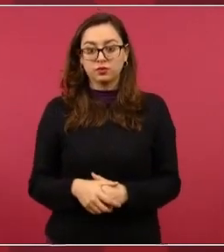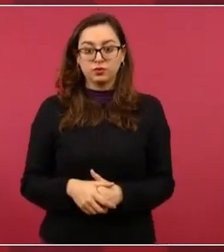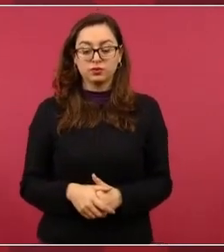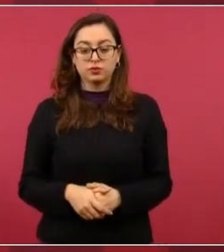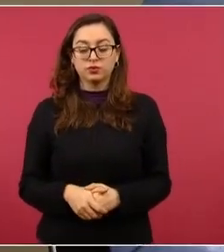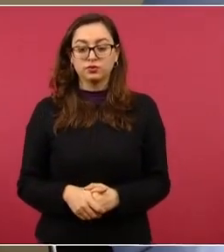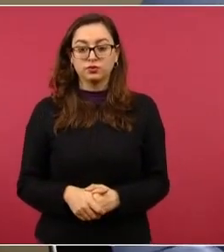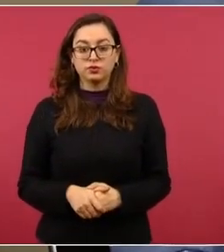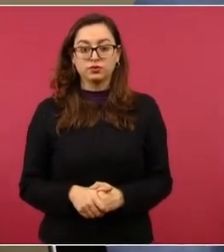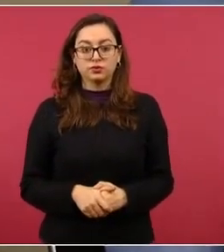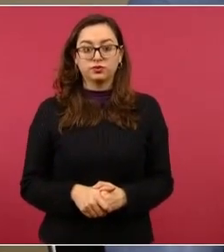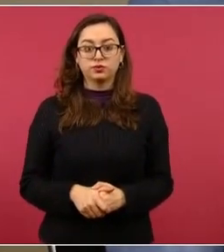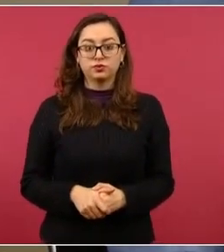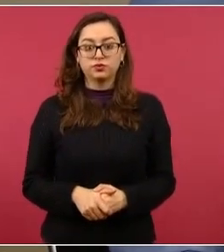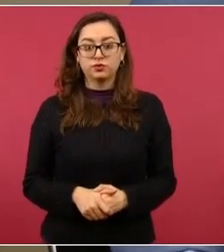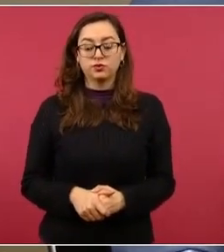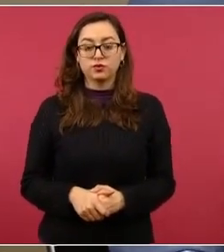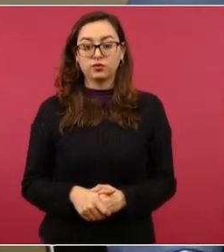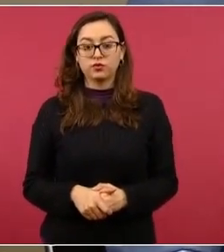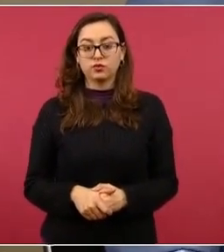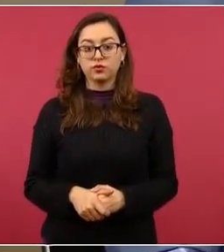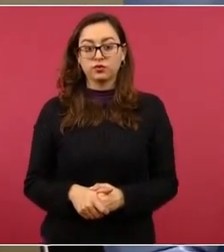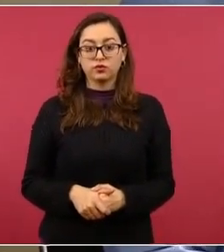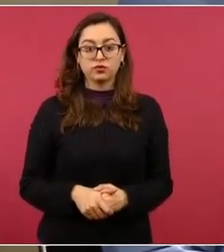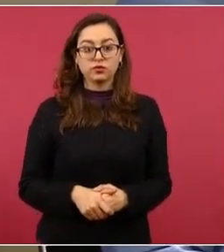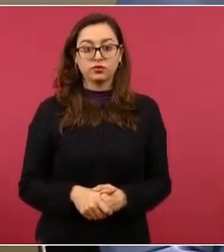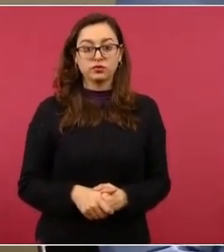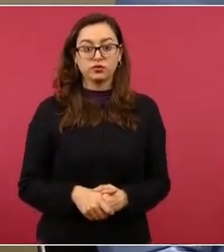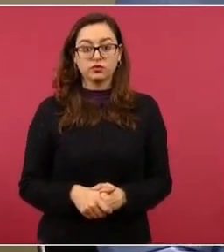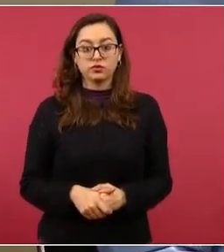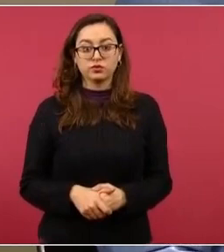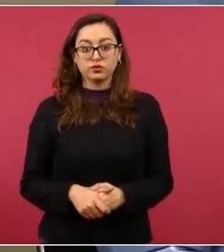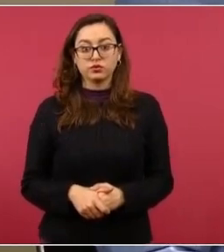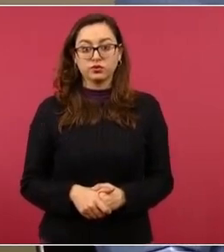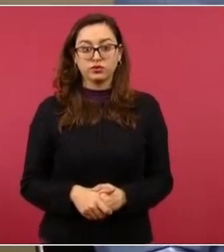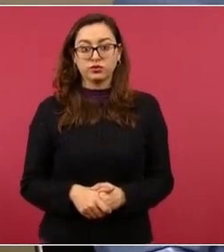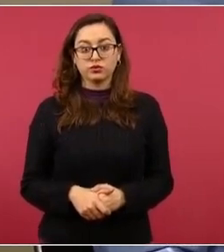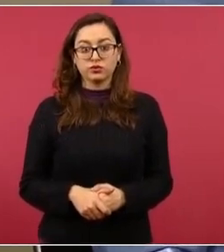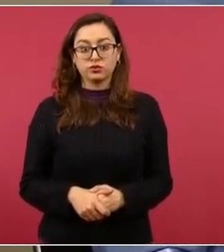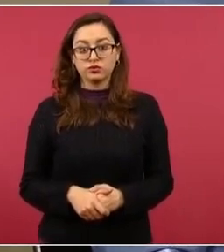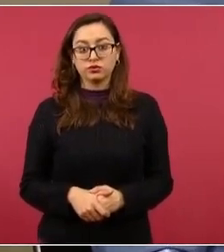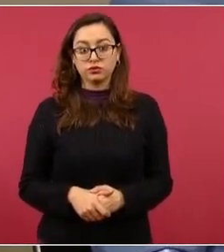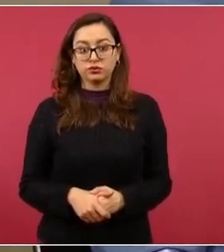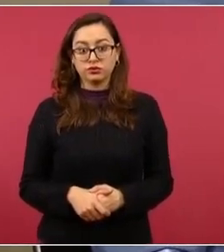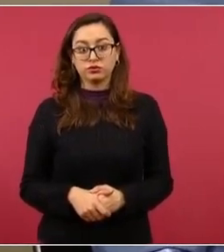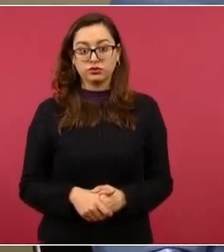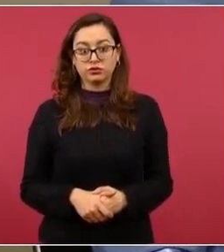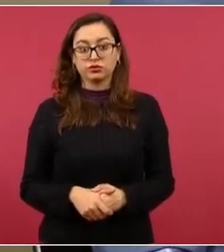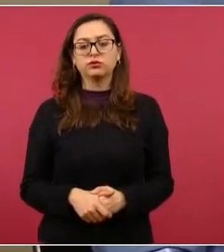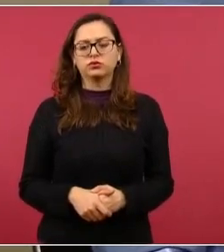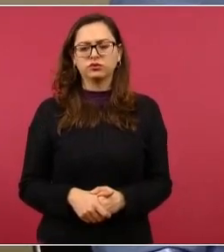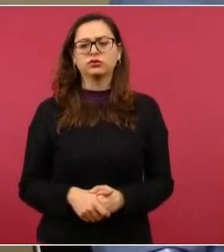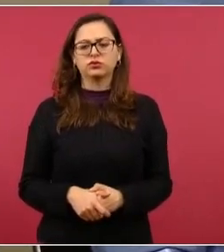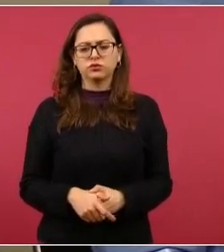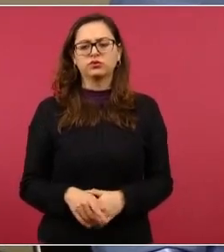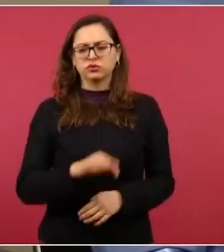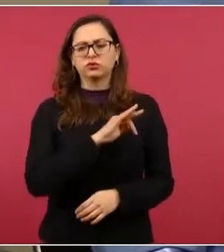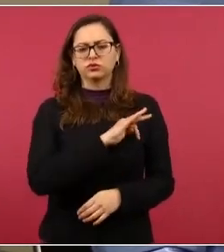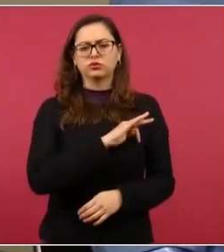de América del Norte no podrá participar. Es una opción, es una opción,